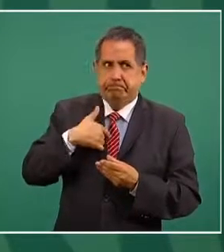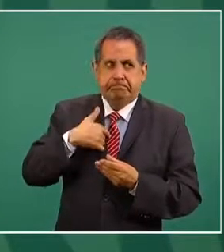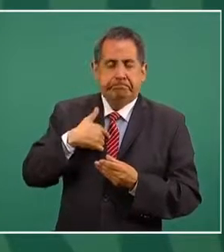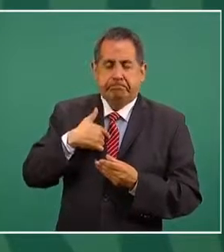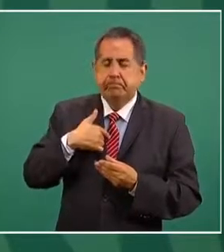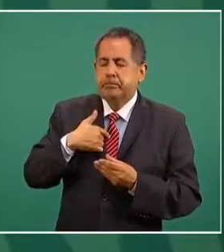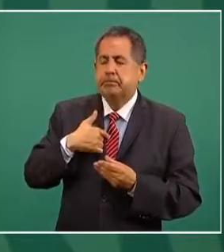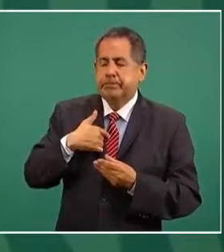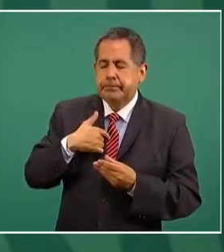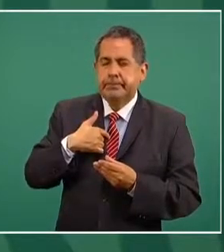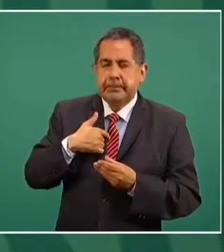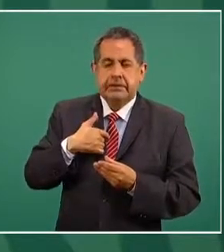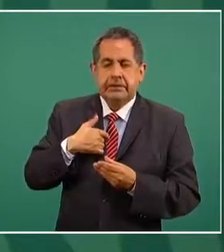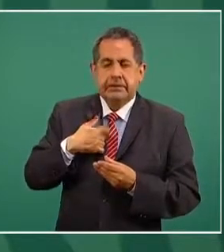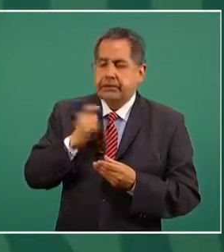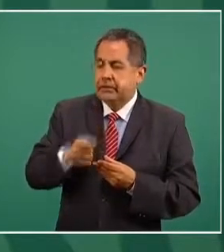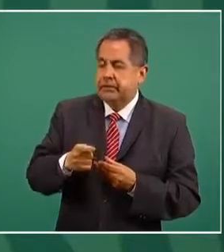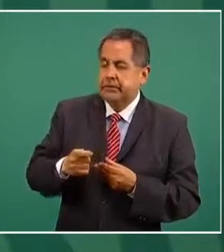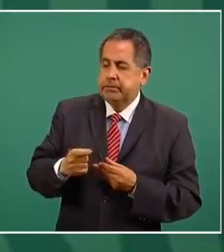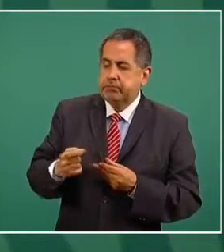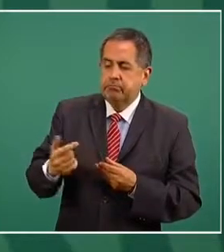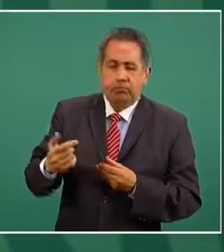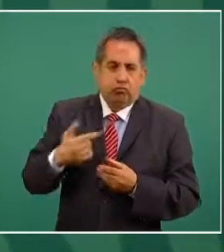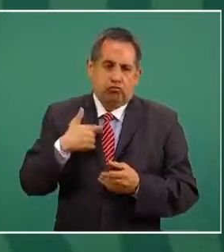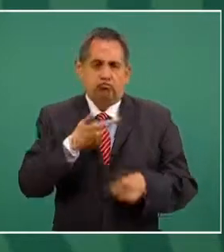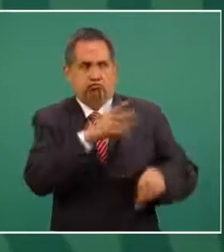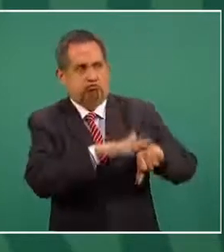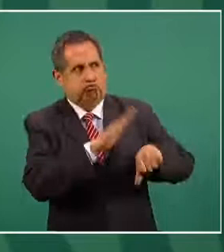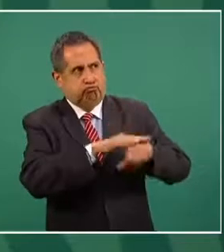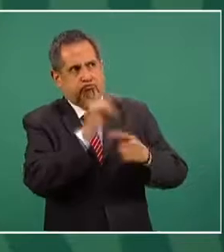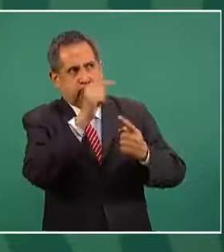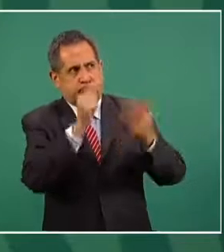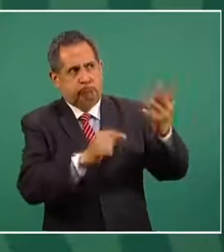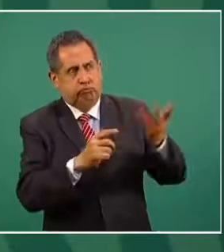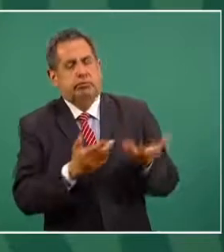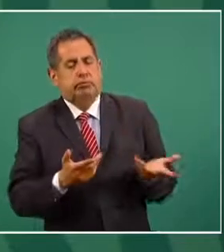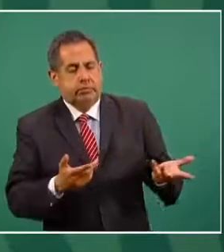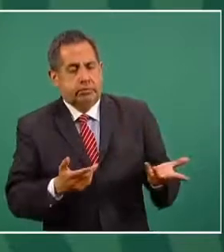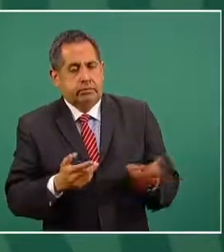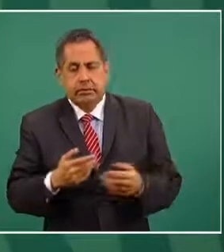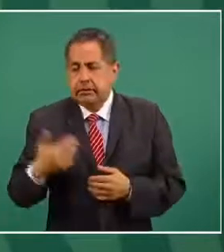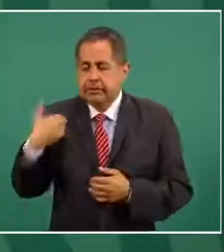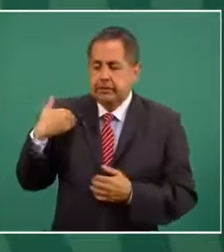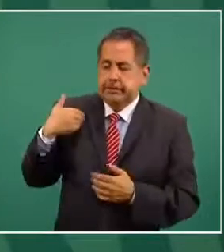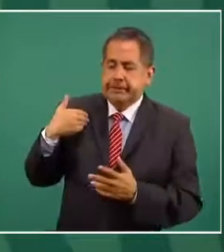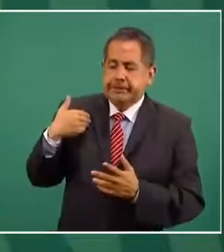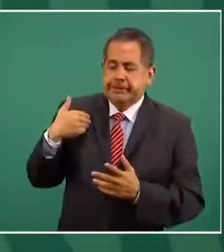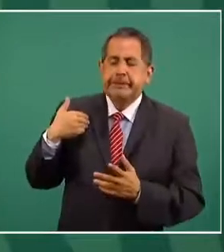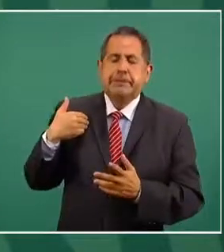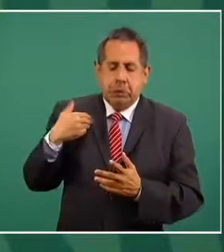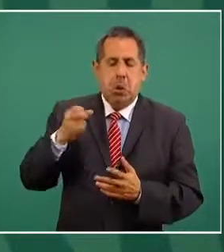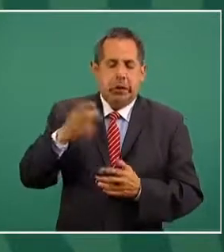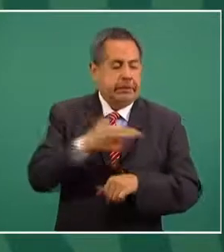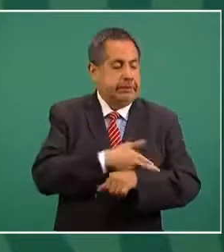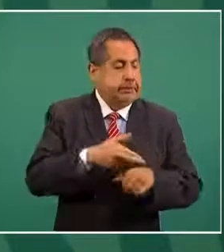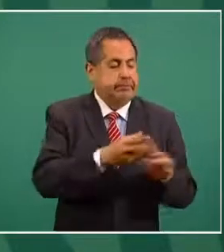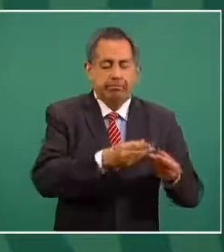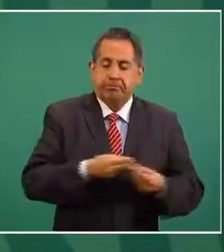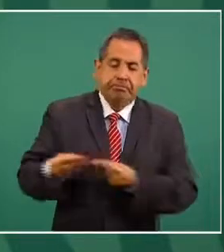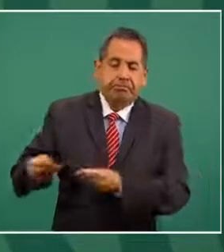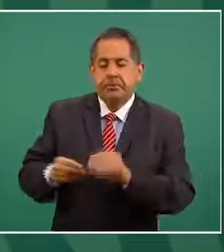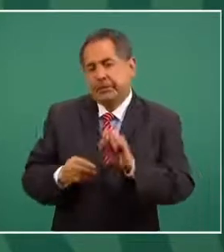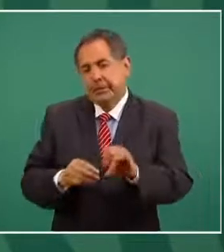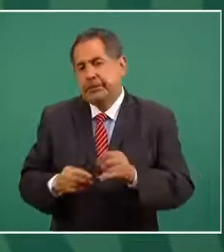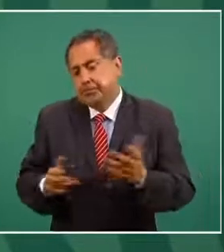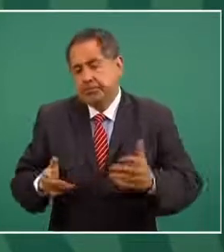nuestros argumentos y actuó de manera consecuente. ¿Cómo fue